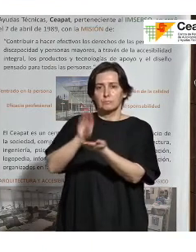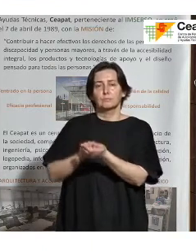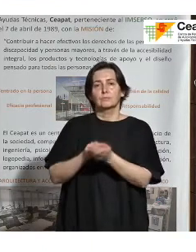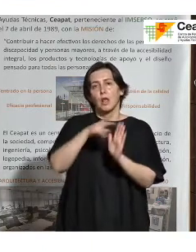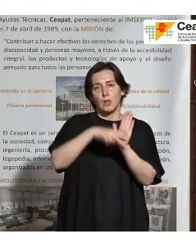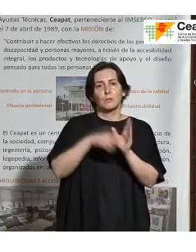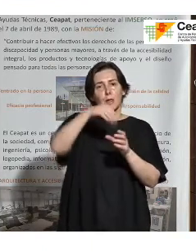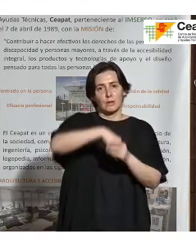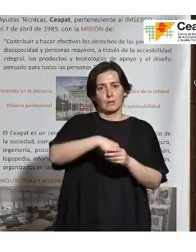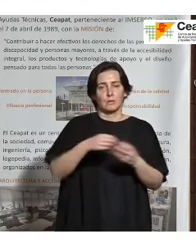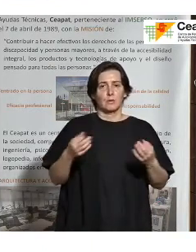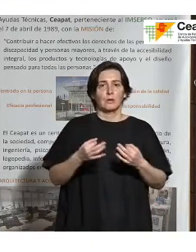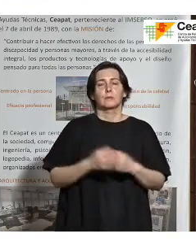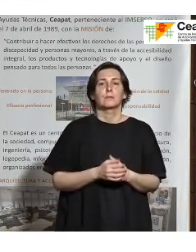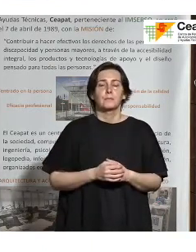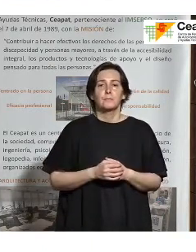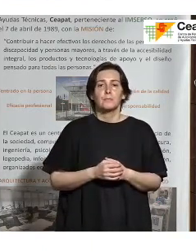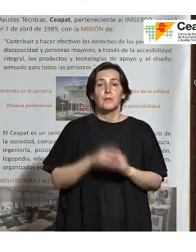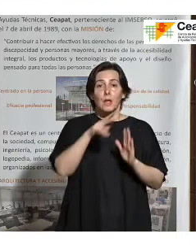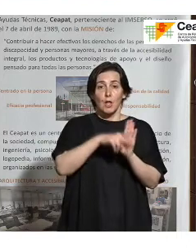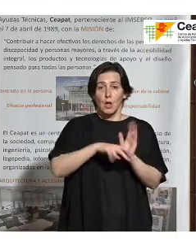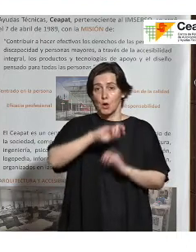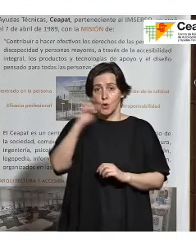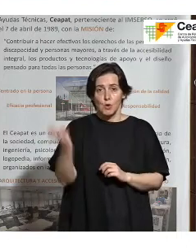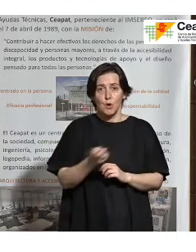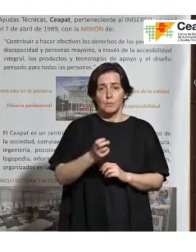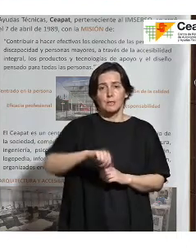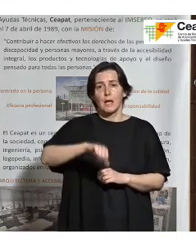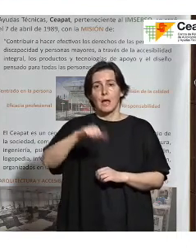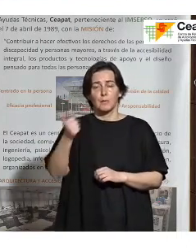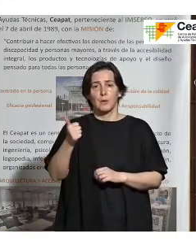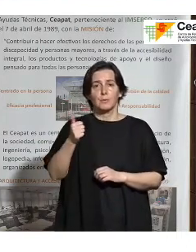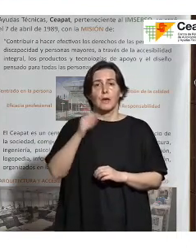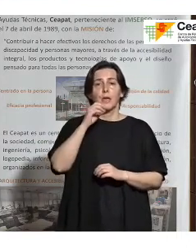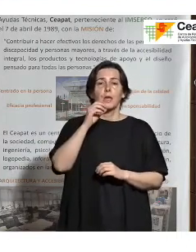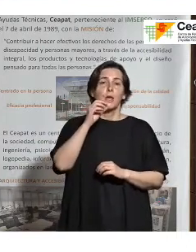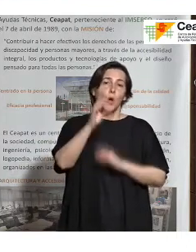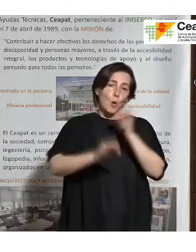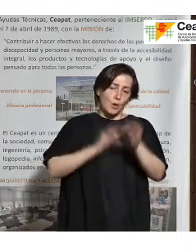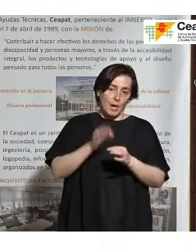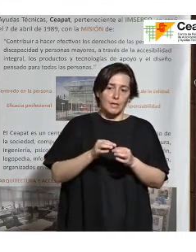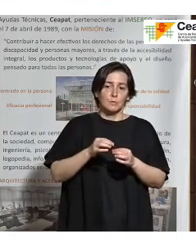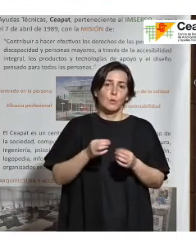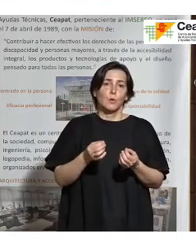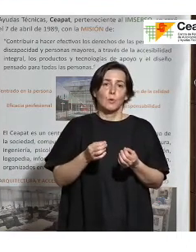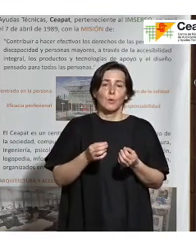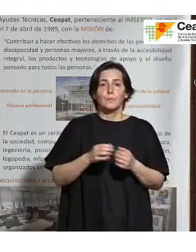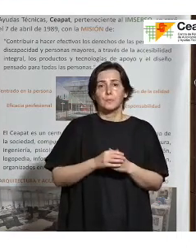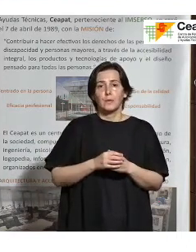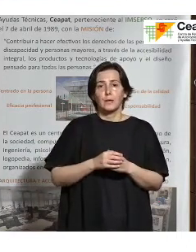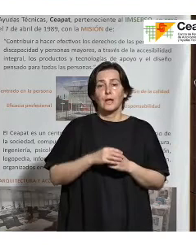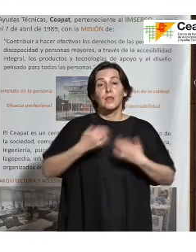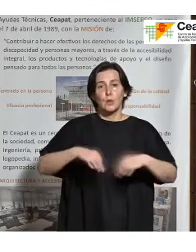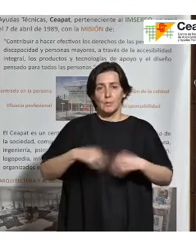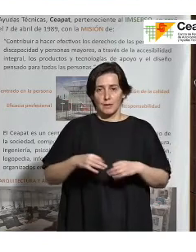en la norma. Estas normas son aprobadas por un organismo de normalización. Como hemos dicho en este caso, solo existe uno en España